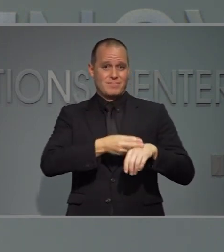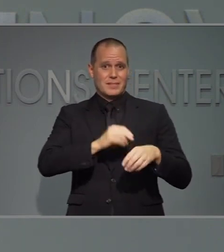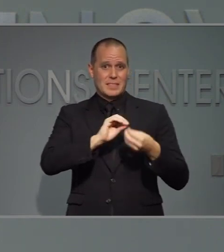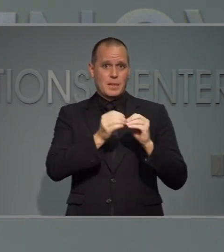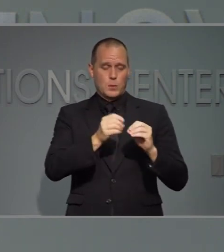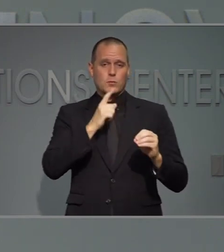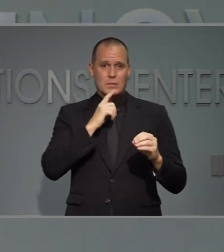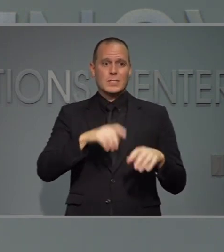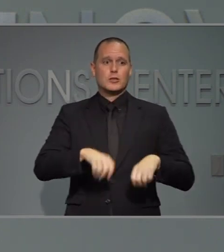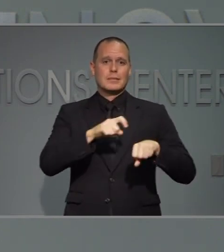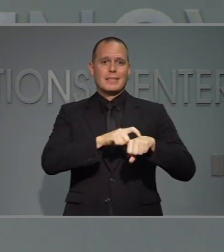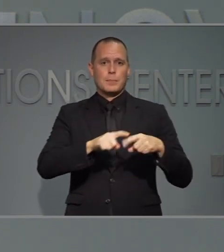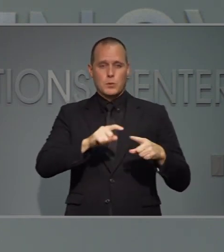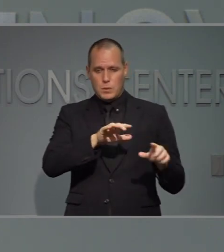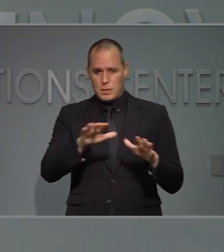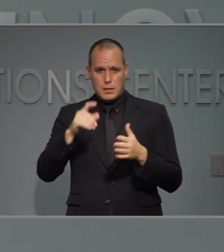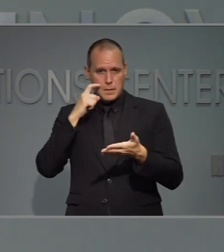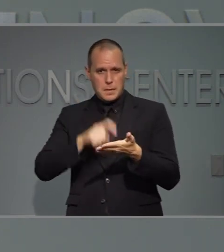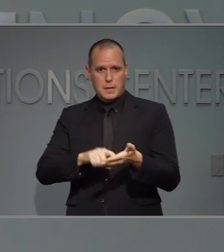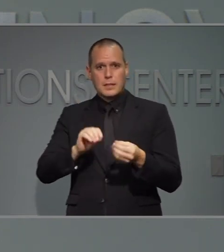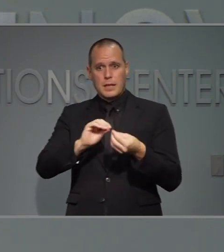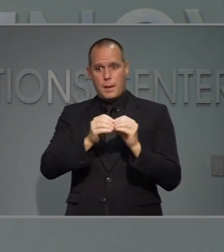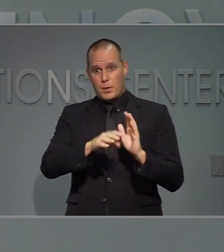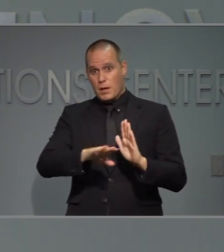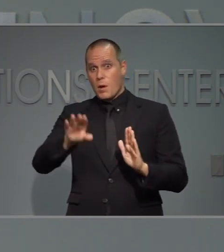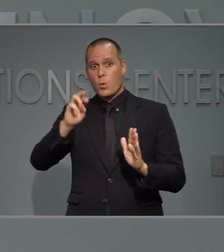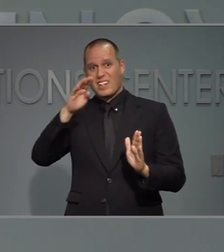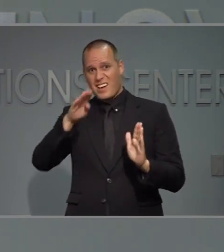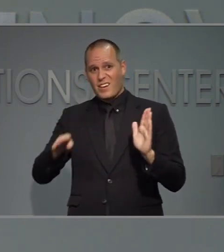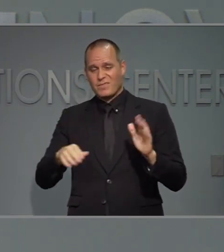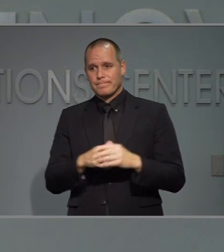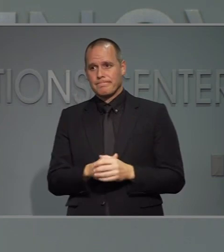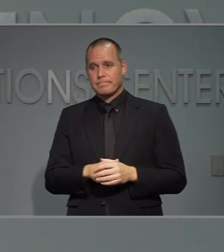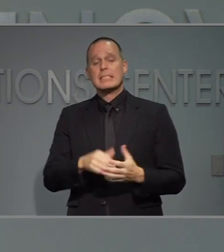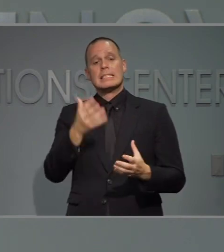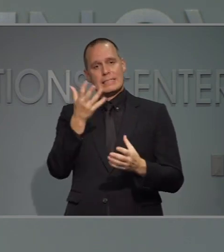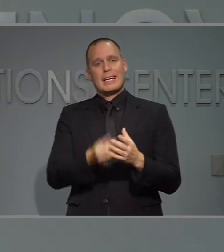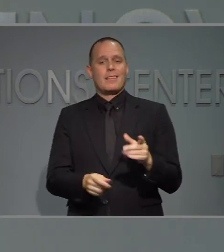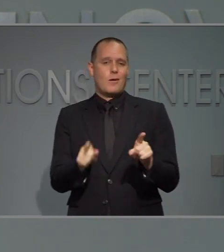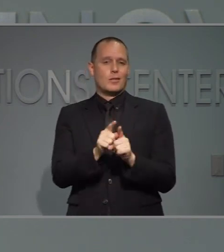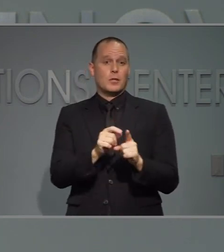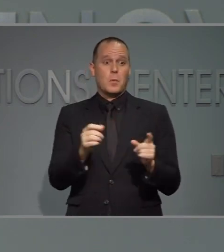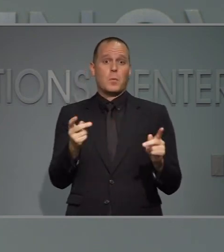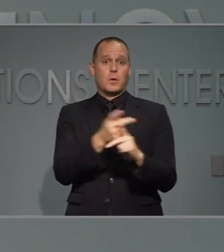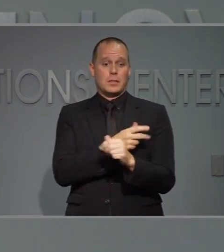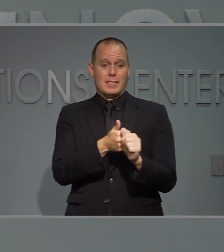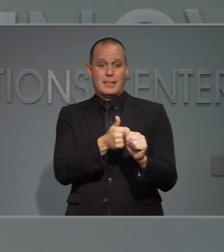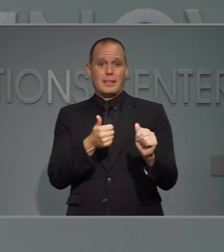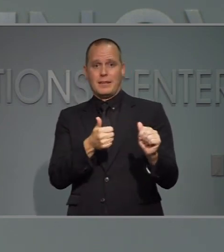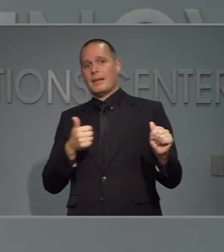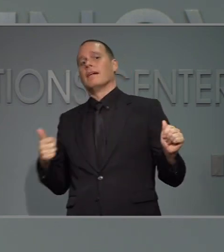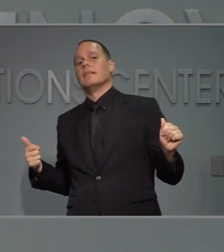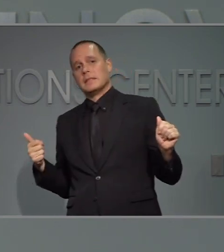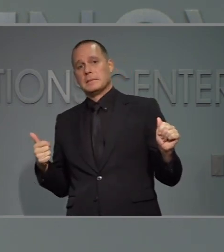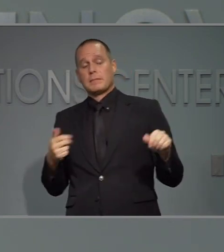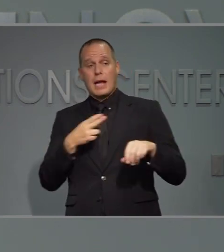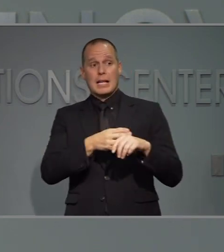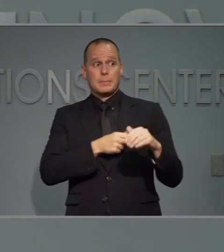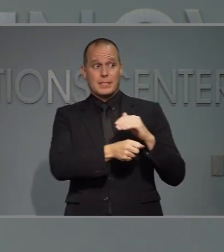el número de el de hospitales y las muertes también es un dato más rezagado más que las